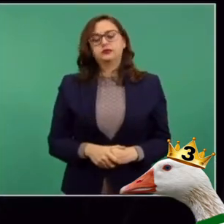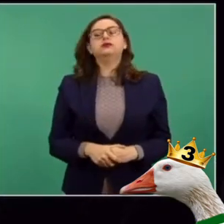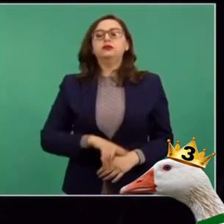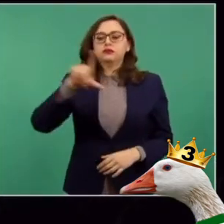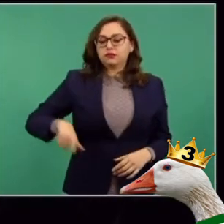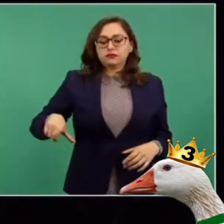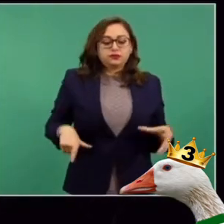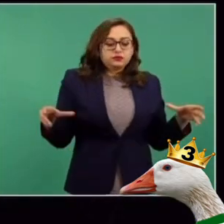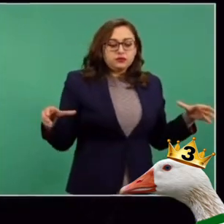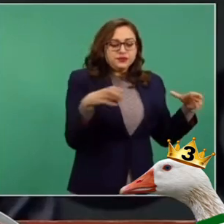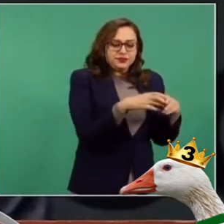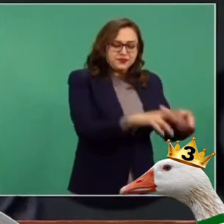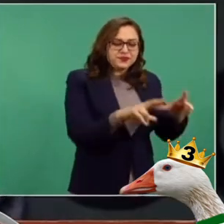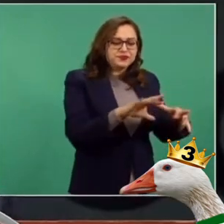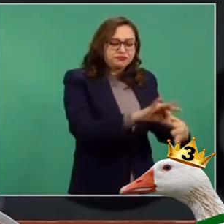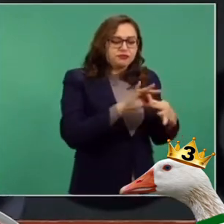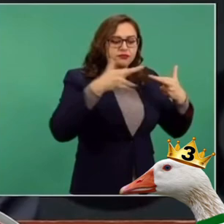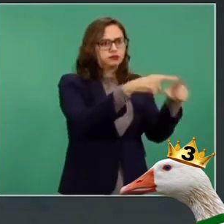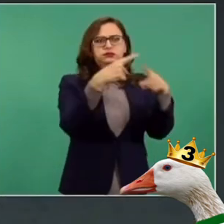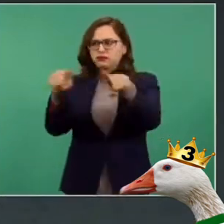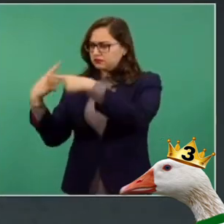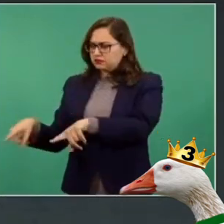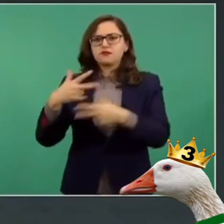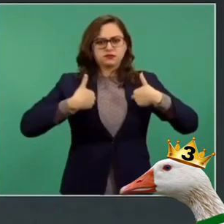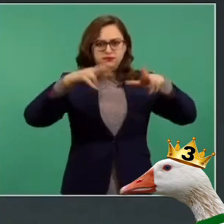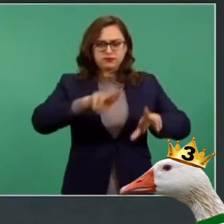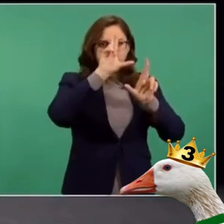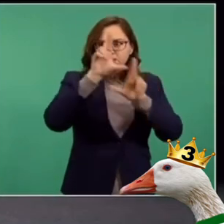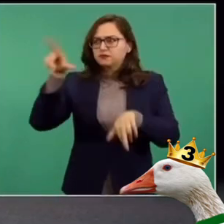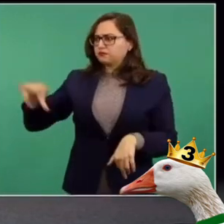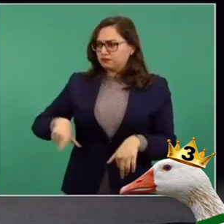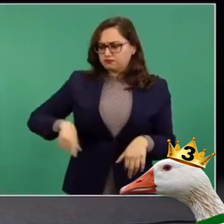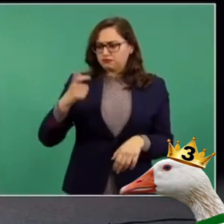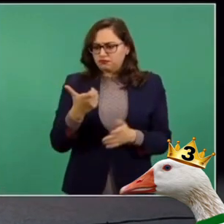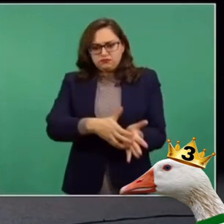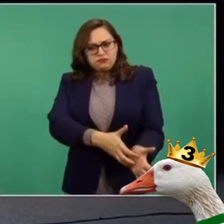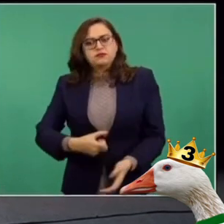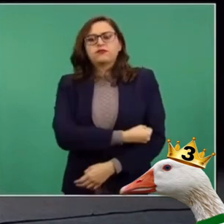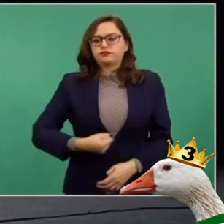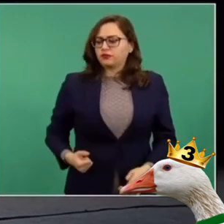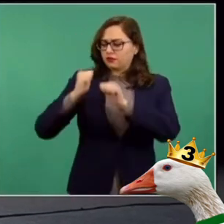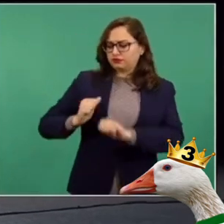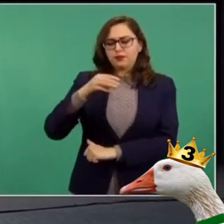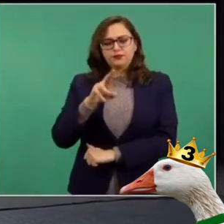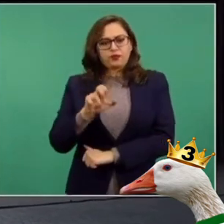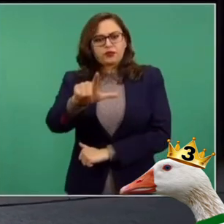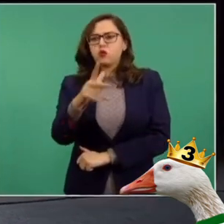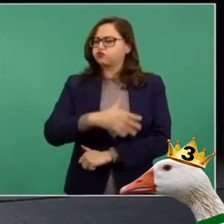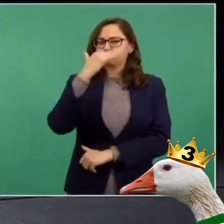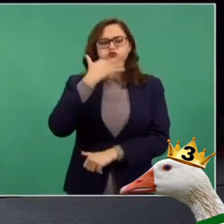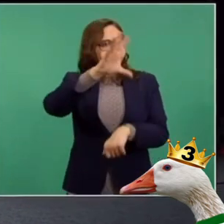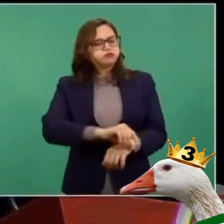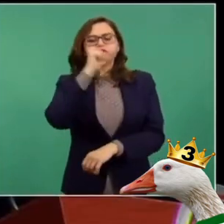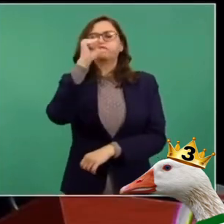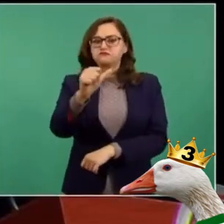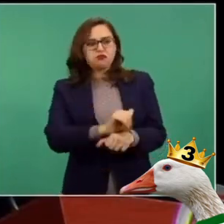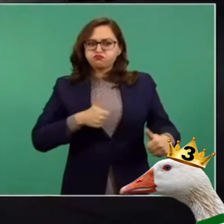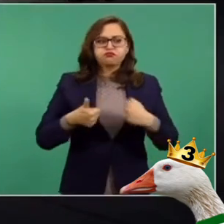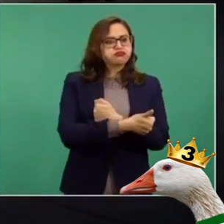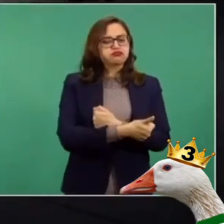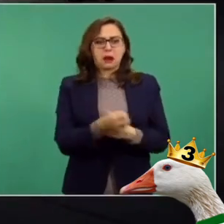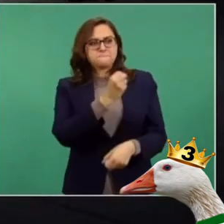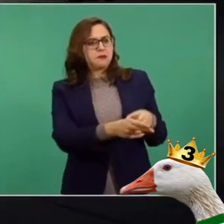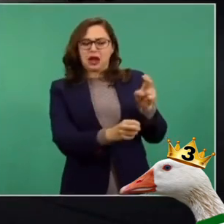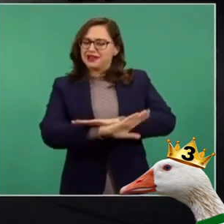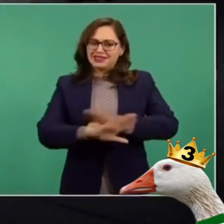representa a una minoría, sino a todos los mexicanos. Tiene una con austeridad y con autoridad moral. No se tolera la corrupción ni se permite la impunidad.